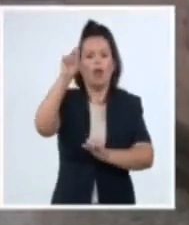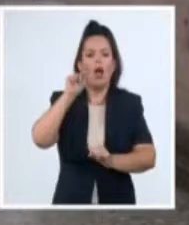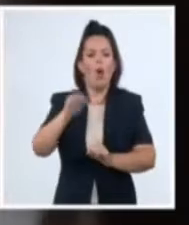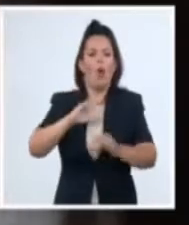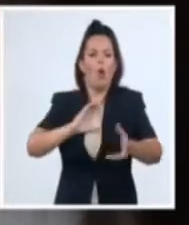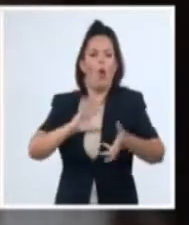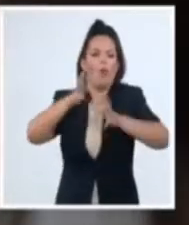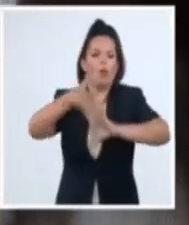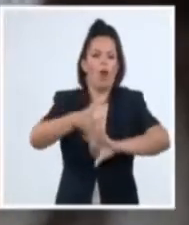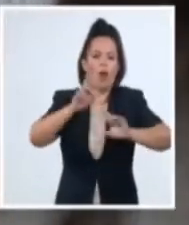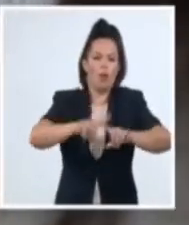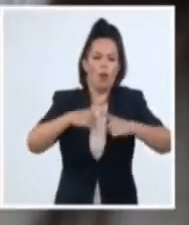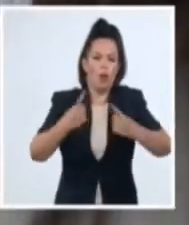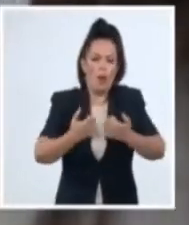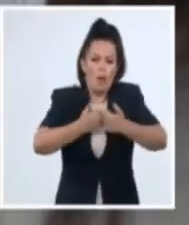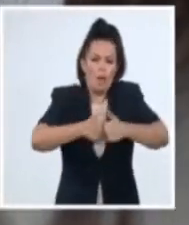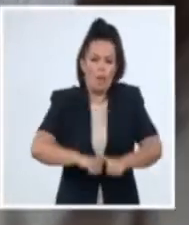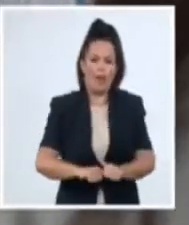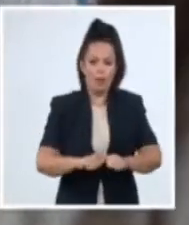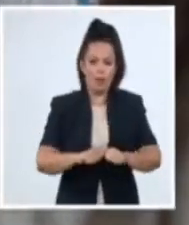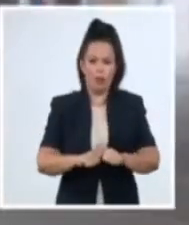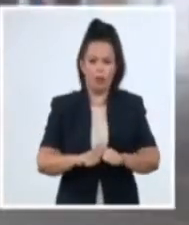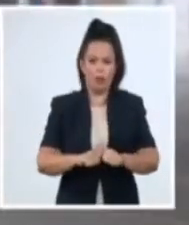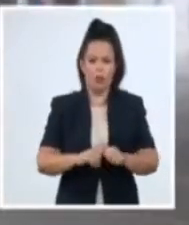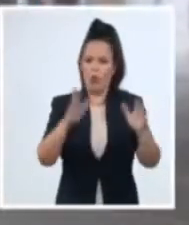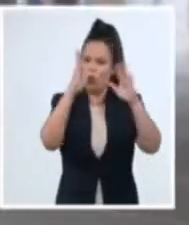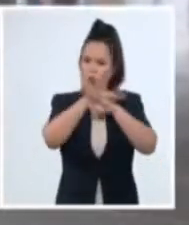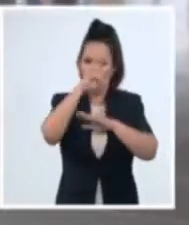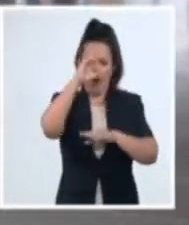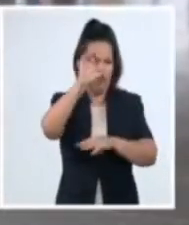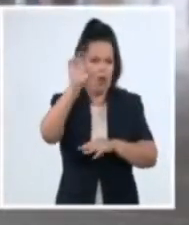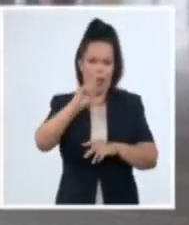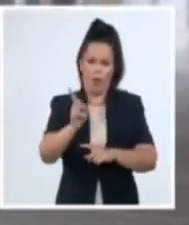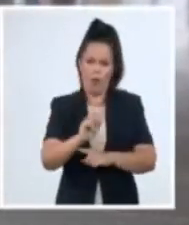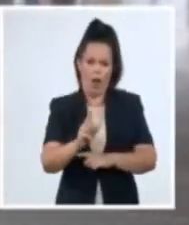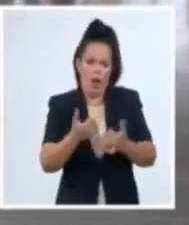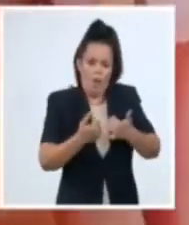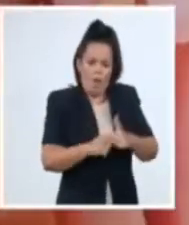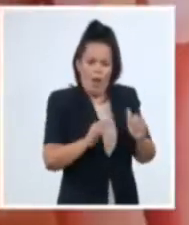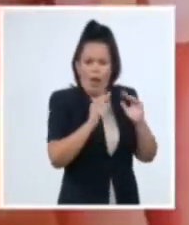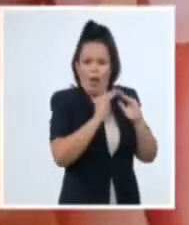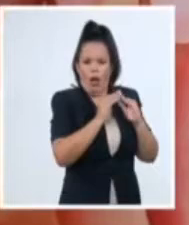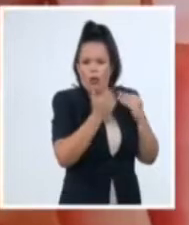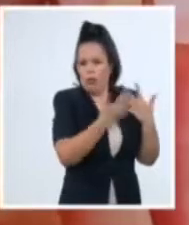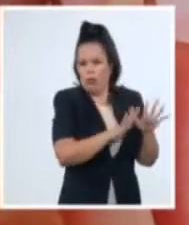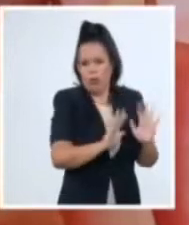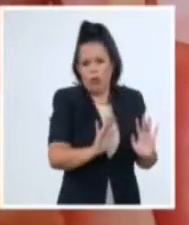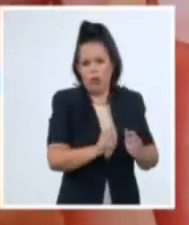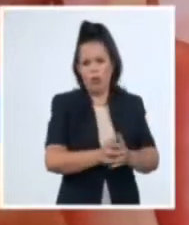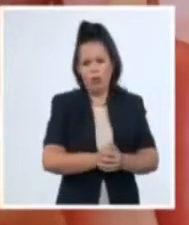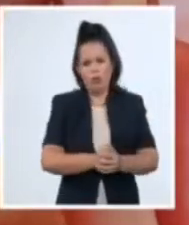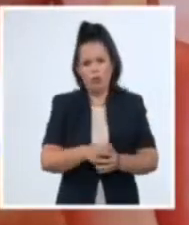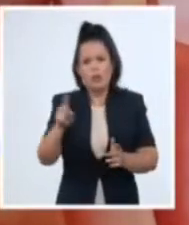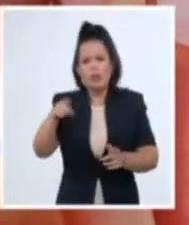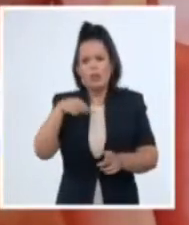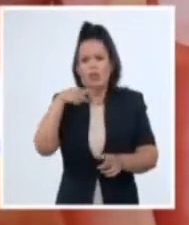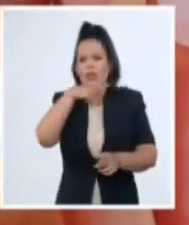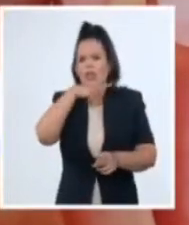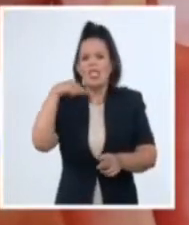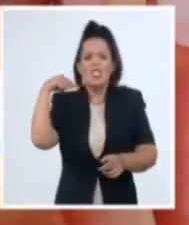derivadas de un parto sin asistencia médica. Con signos de anemia severa, muy decaída,